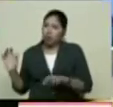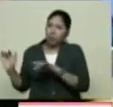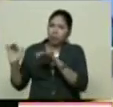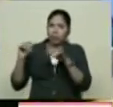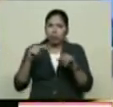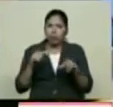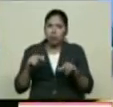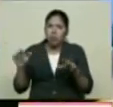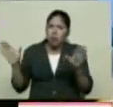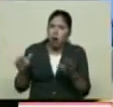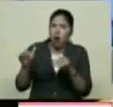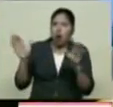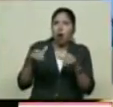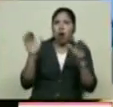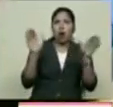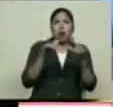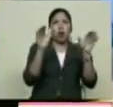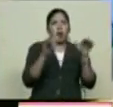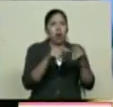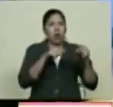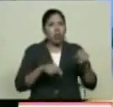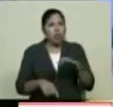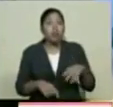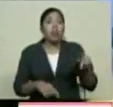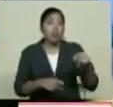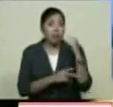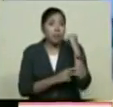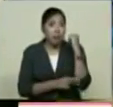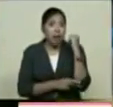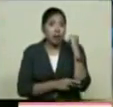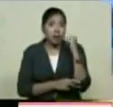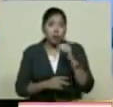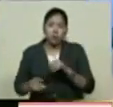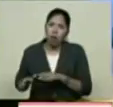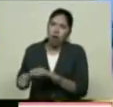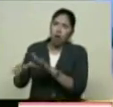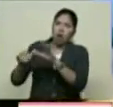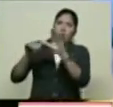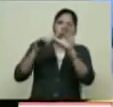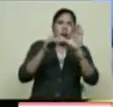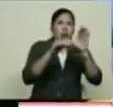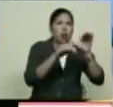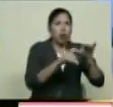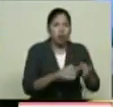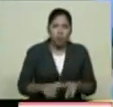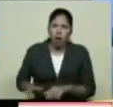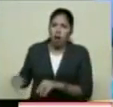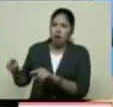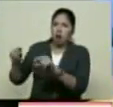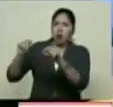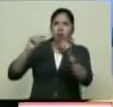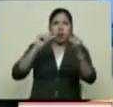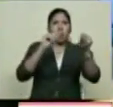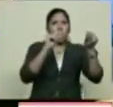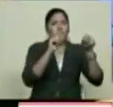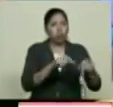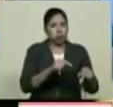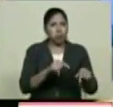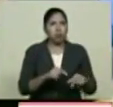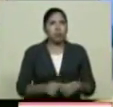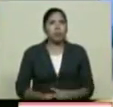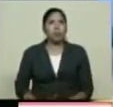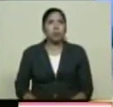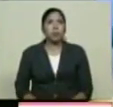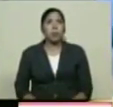Eso Se puede consultar Por la internet Por todo Los ornitólogos Los especialistas Son los que hablan De eso Pero además de